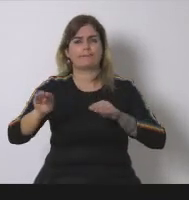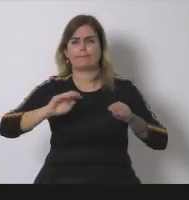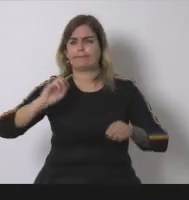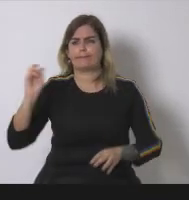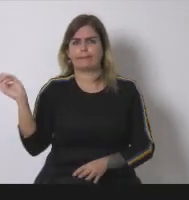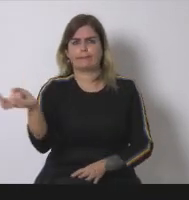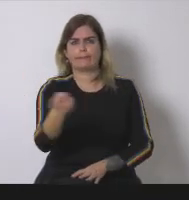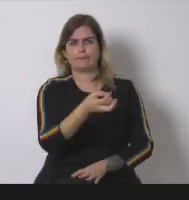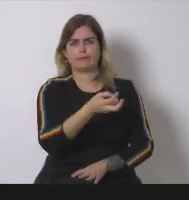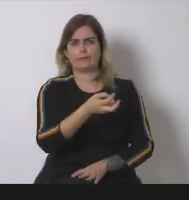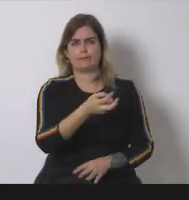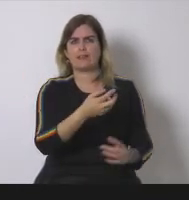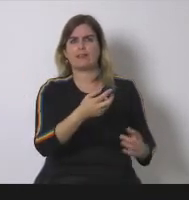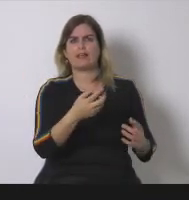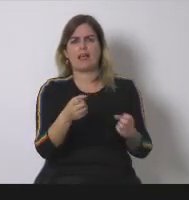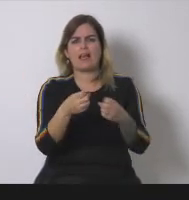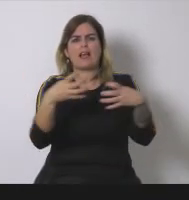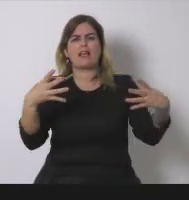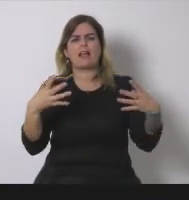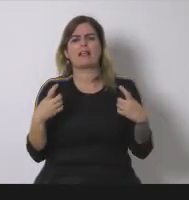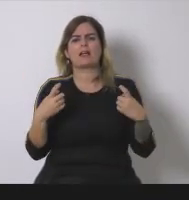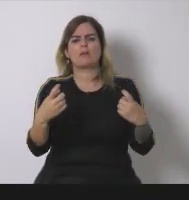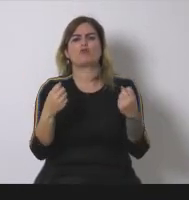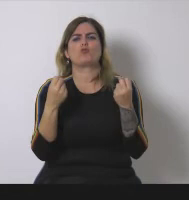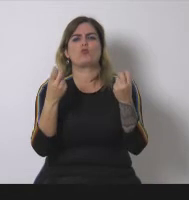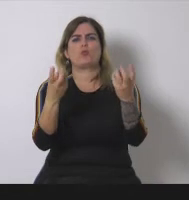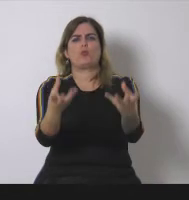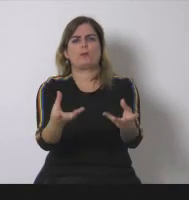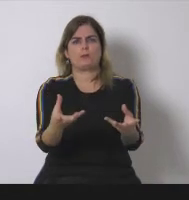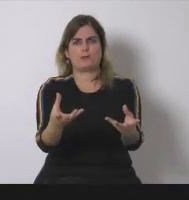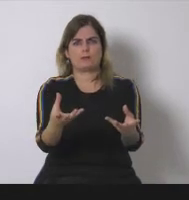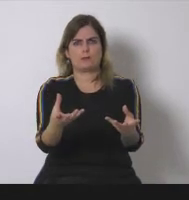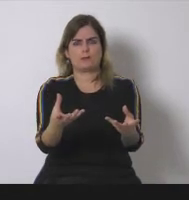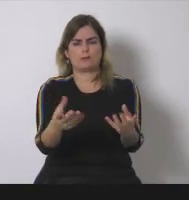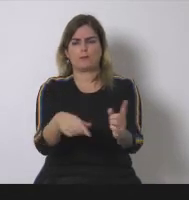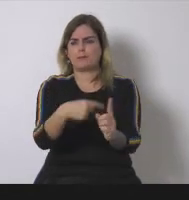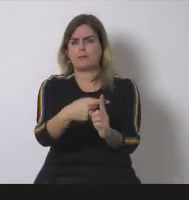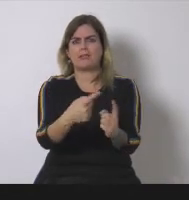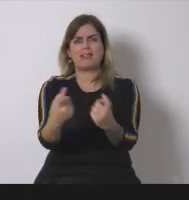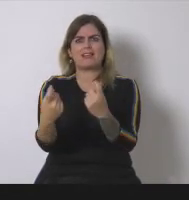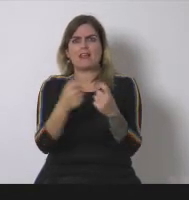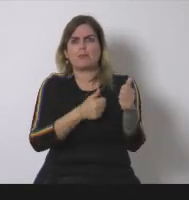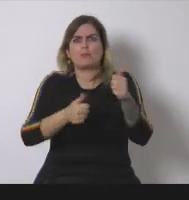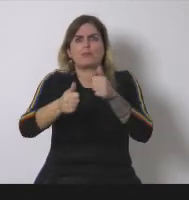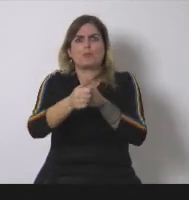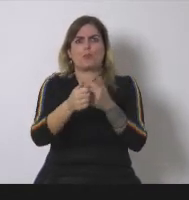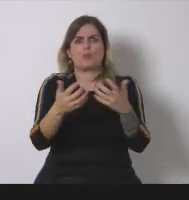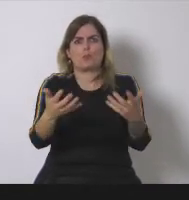son realmente cuánta energía necesitamos para que todas las personas tengan una vida